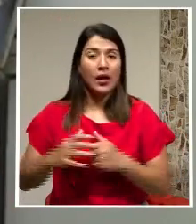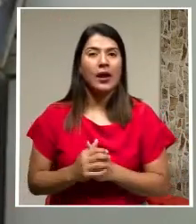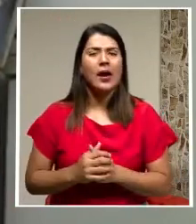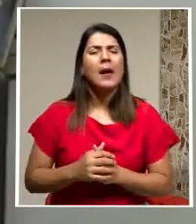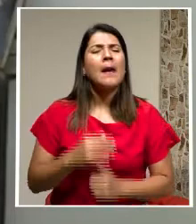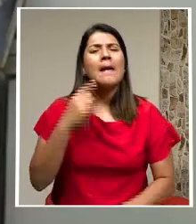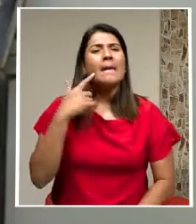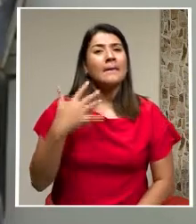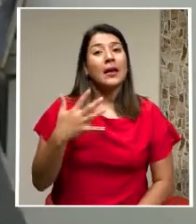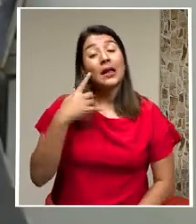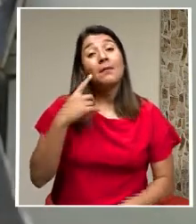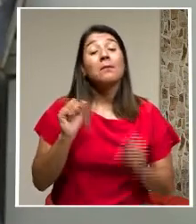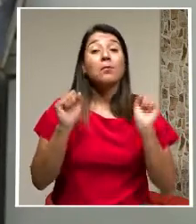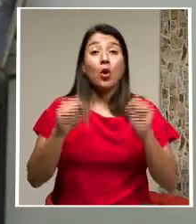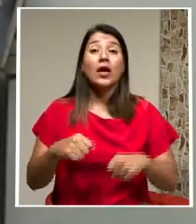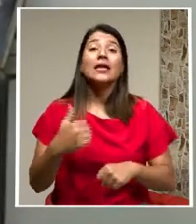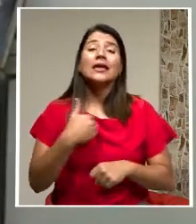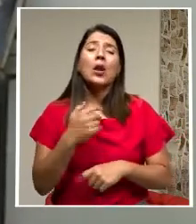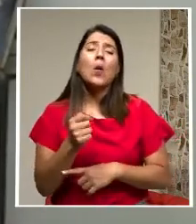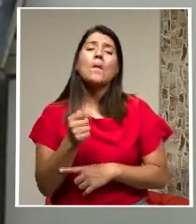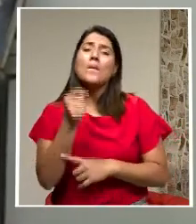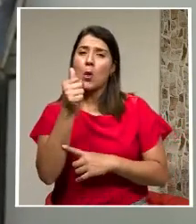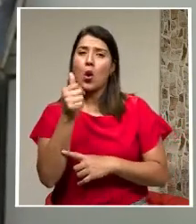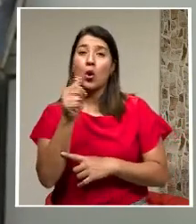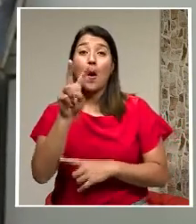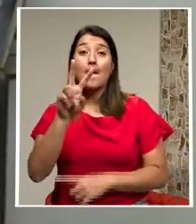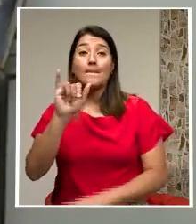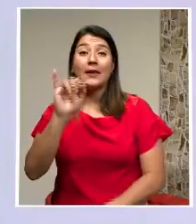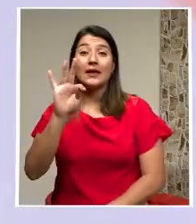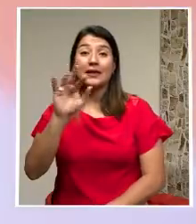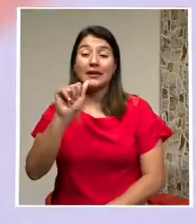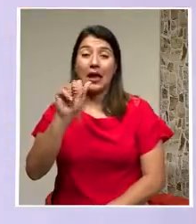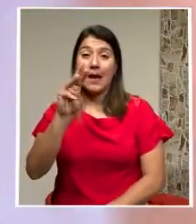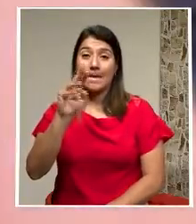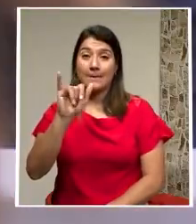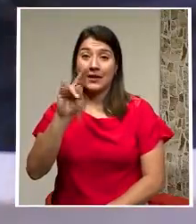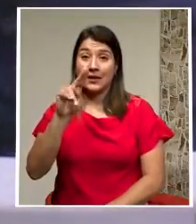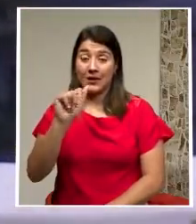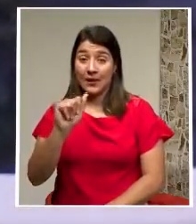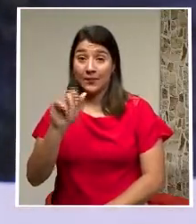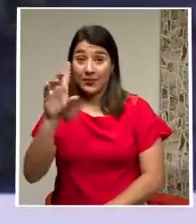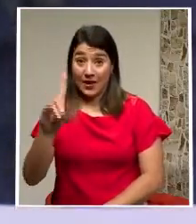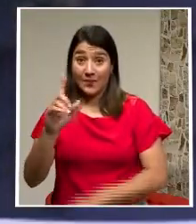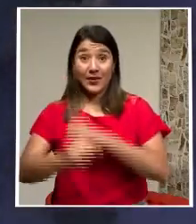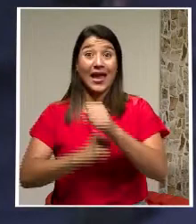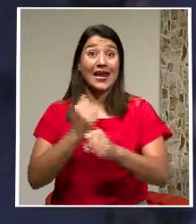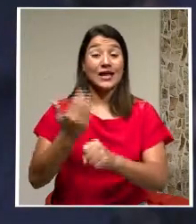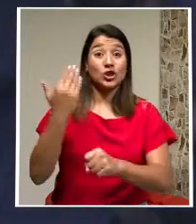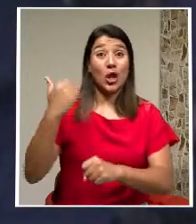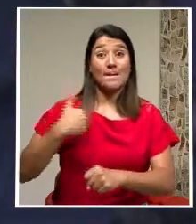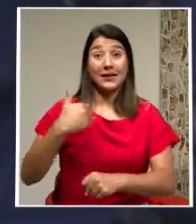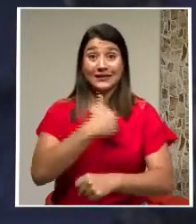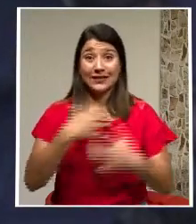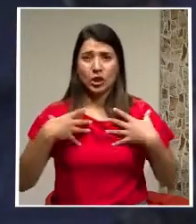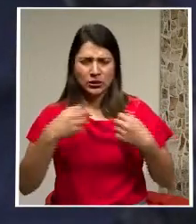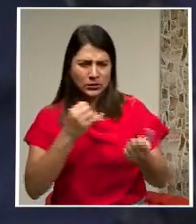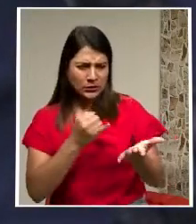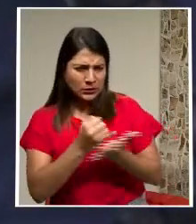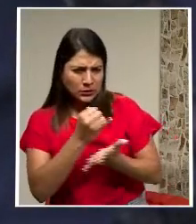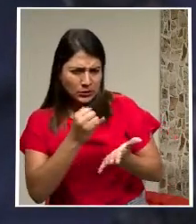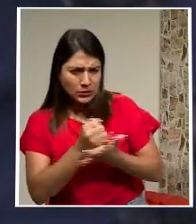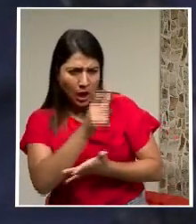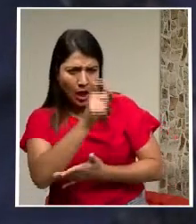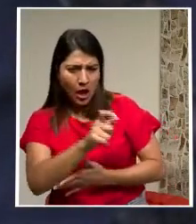tener un poco de vitamina D El año anterior el Ministerio de Salud Investigó ocho pacientes Por una